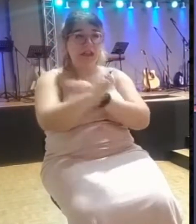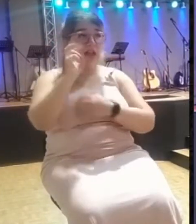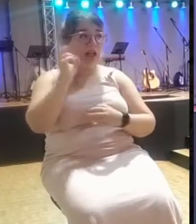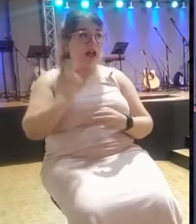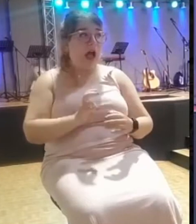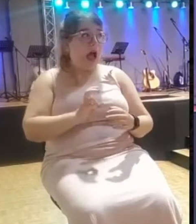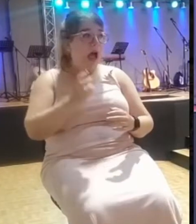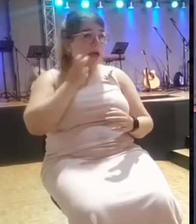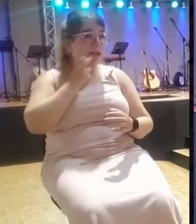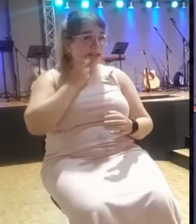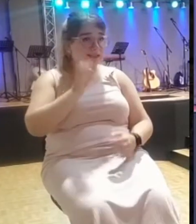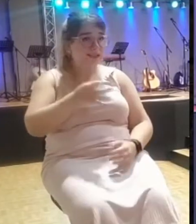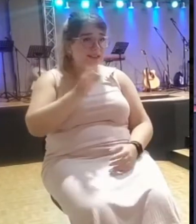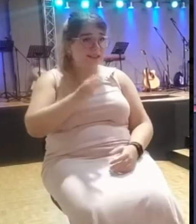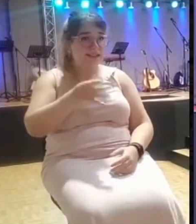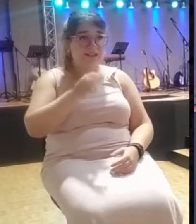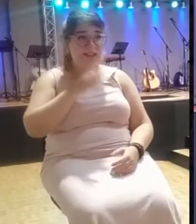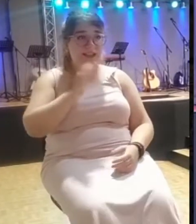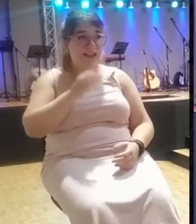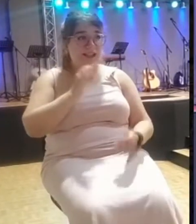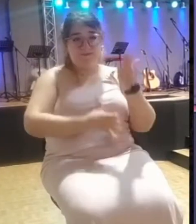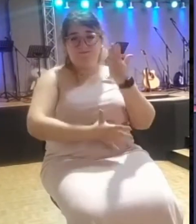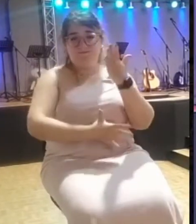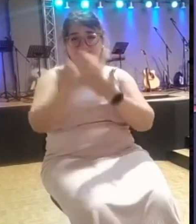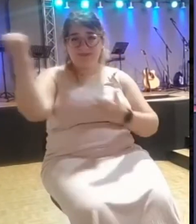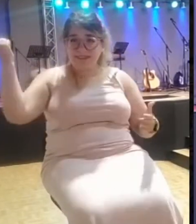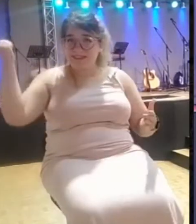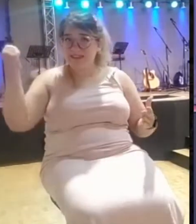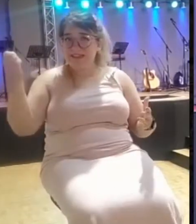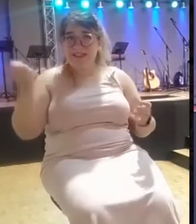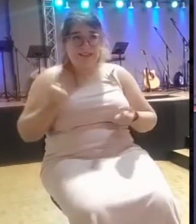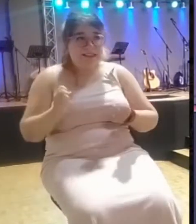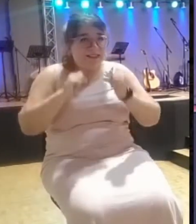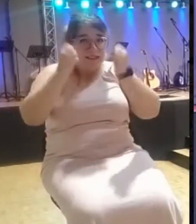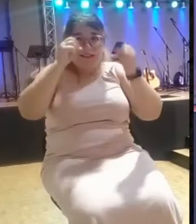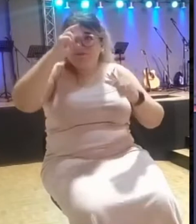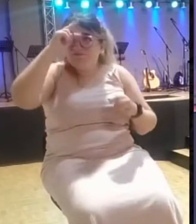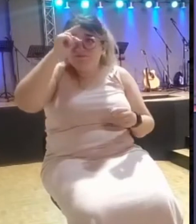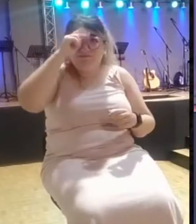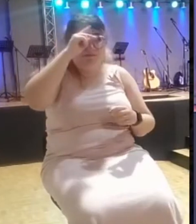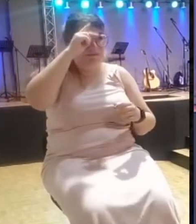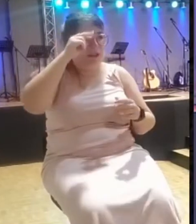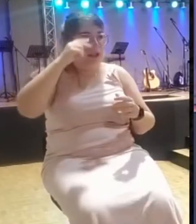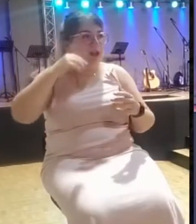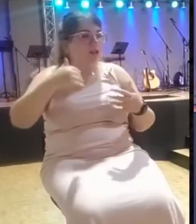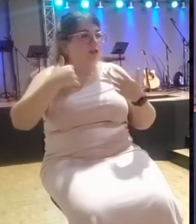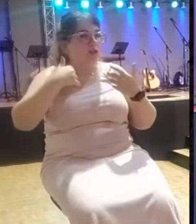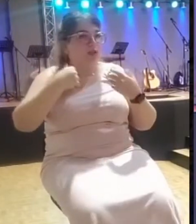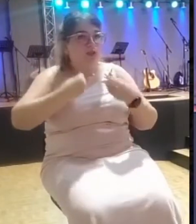mujer. Y se va desesperado, atribulado, cargado, ¿verdad?